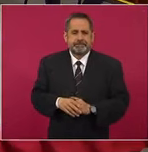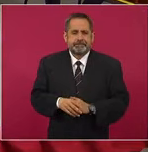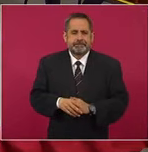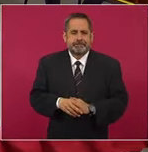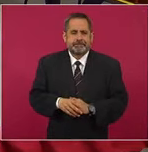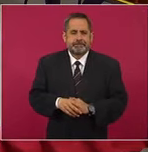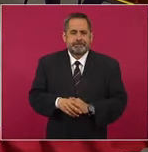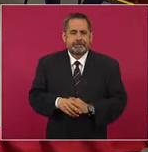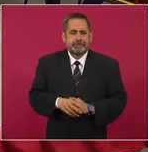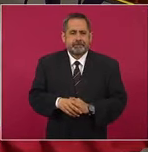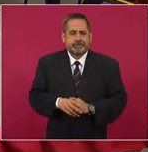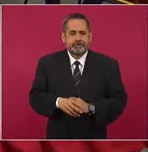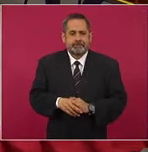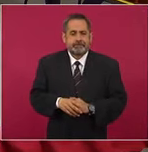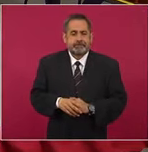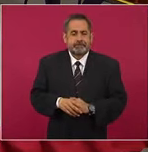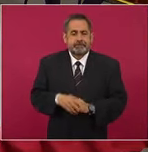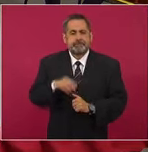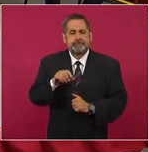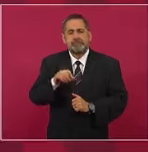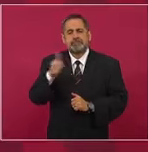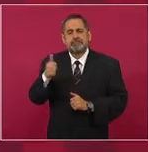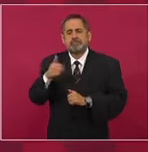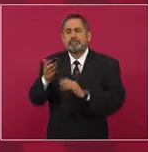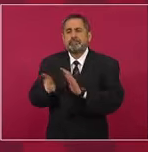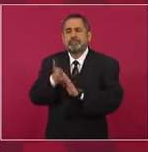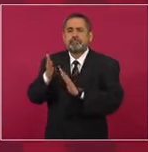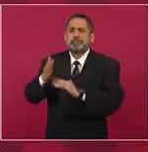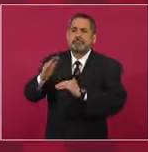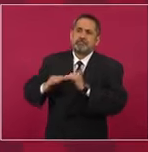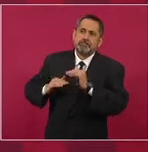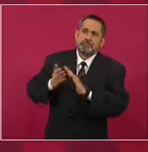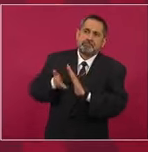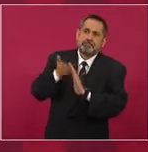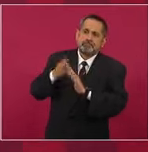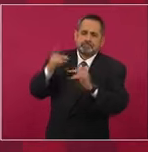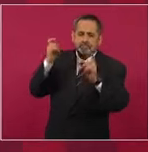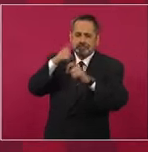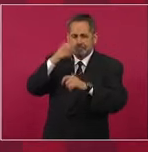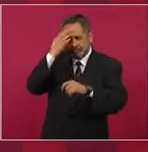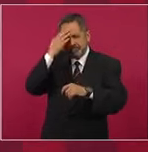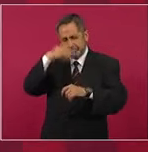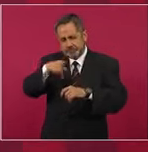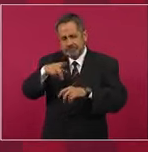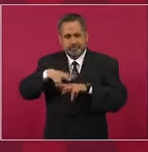Y de las obras, las más complicadas son el tren,